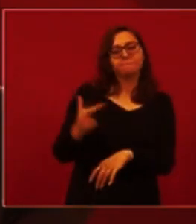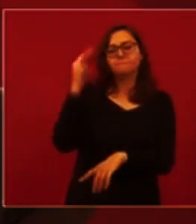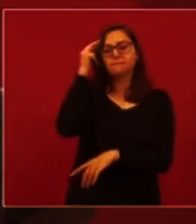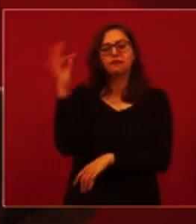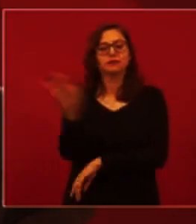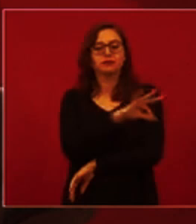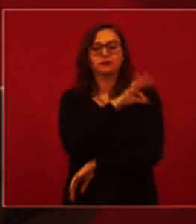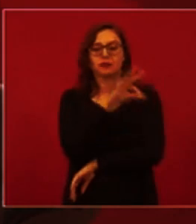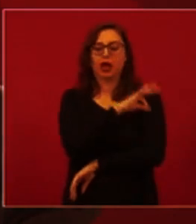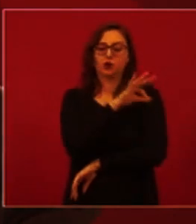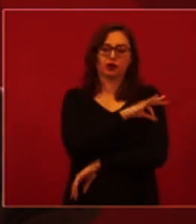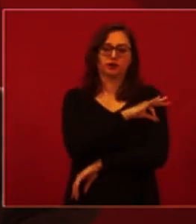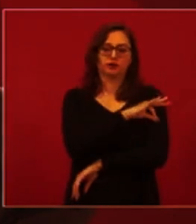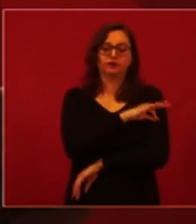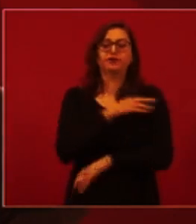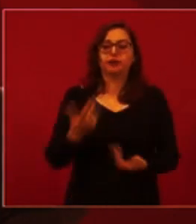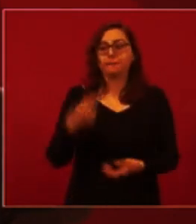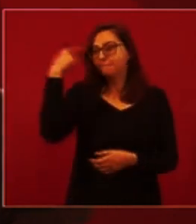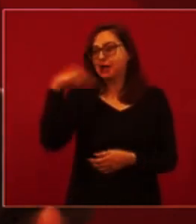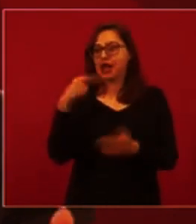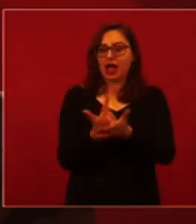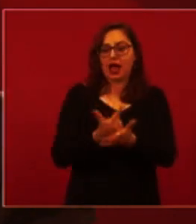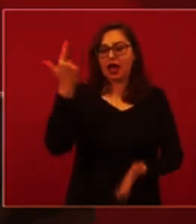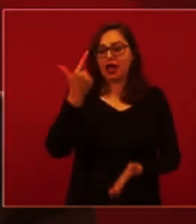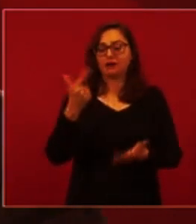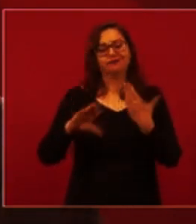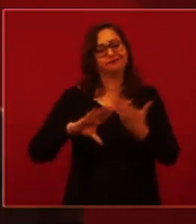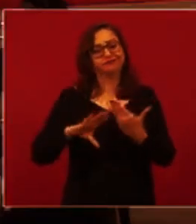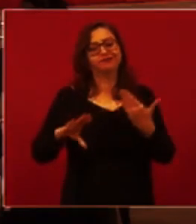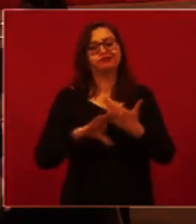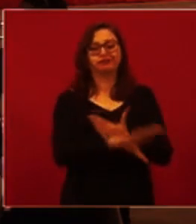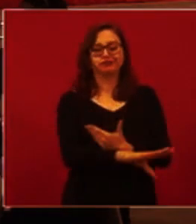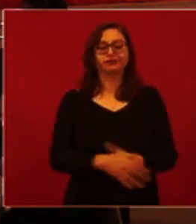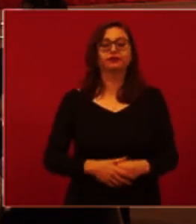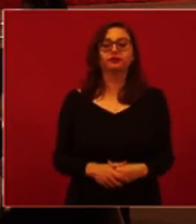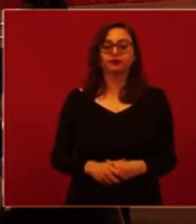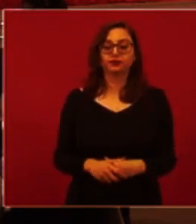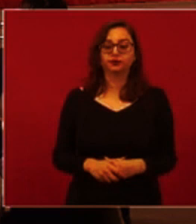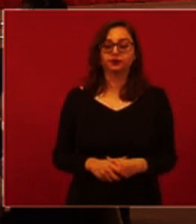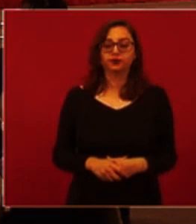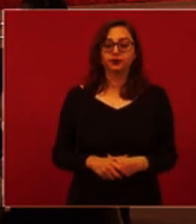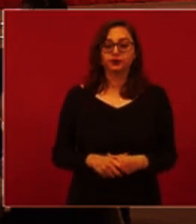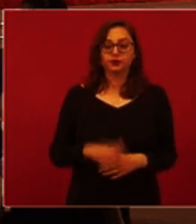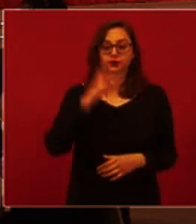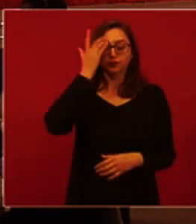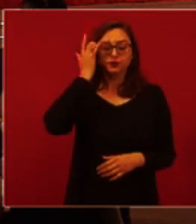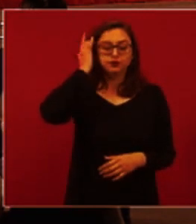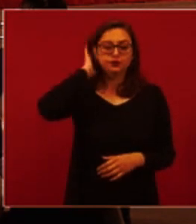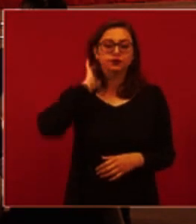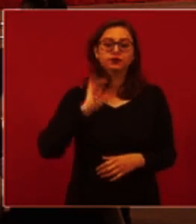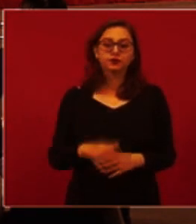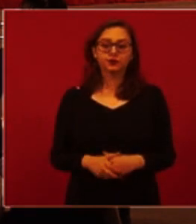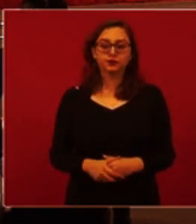importante que se tiene de reducción de riesgo de enfermedad grave. Vamos a ir pasando los números.